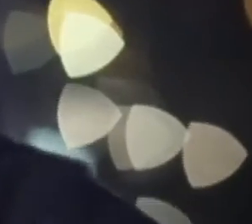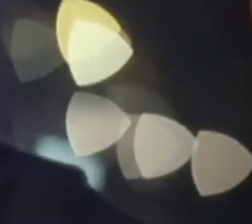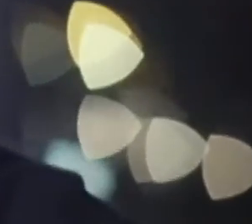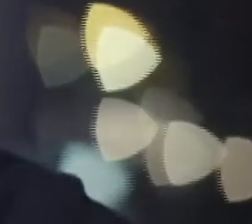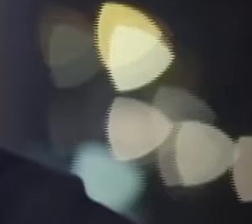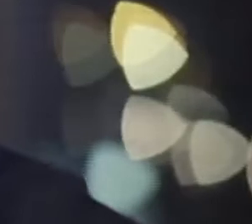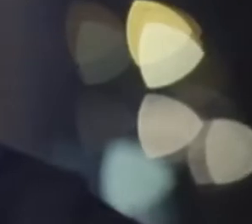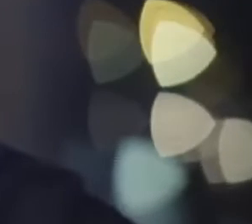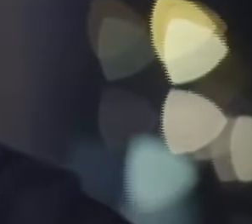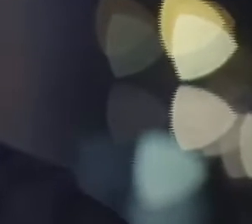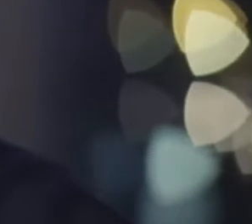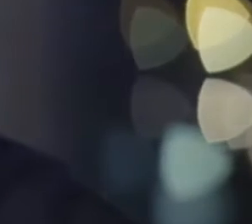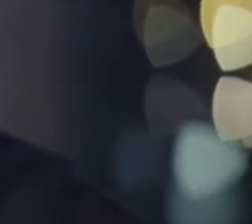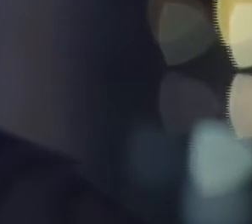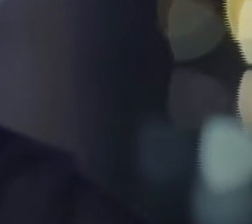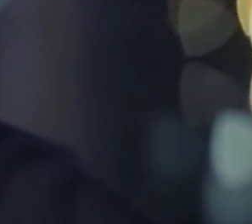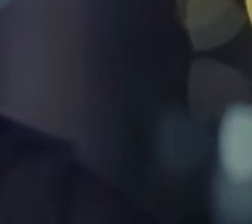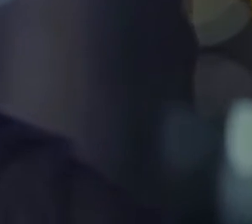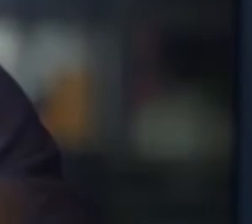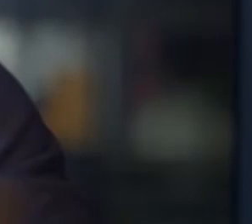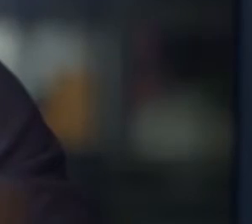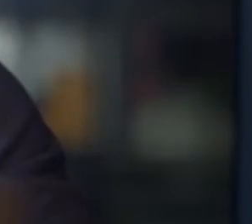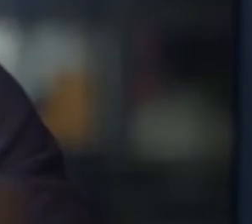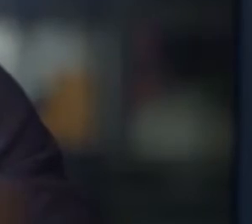Ahorre tiempo con Raxa Migración Digital.